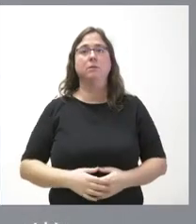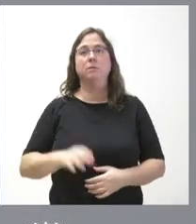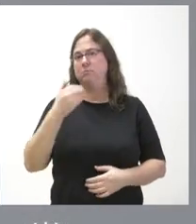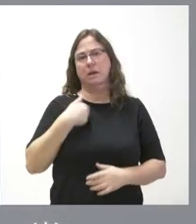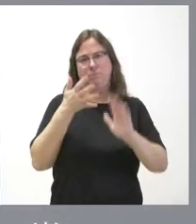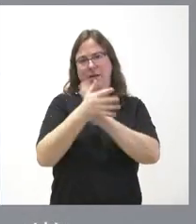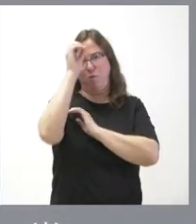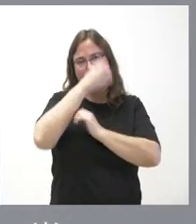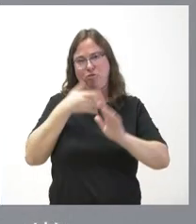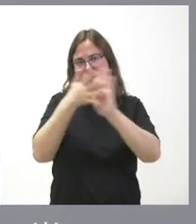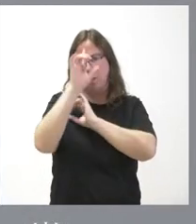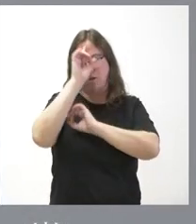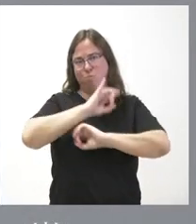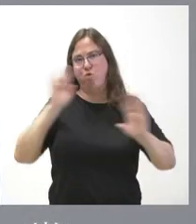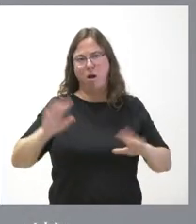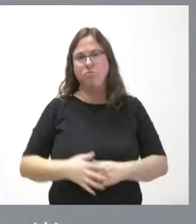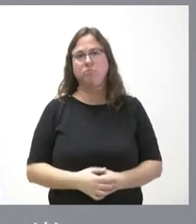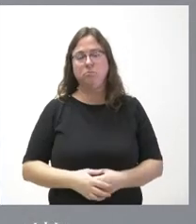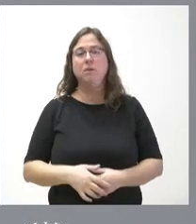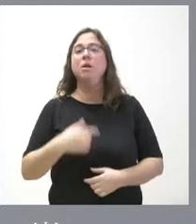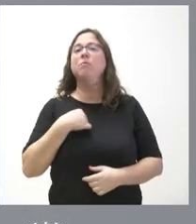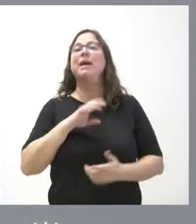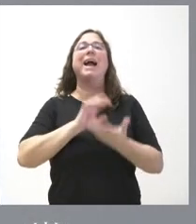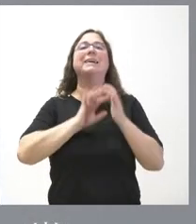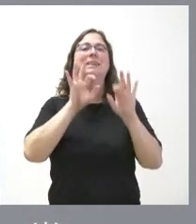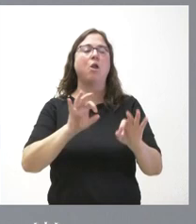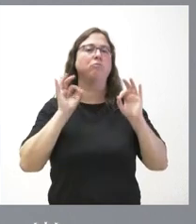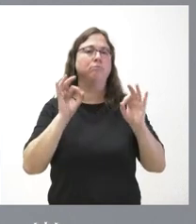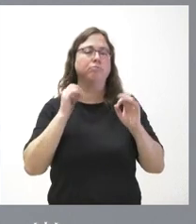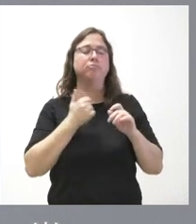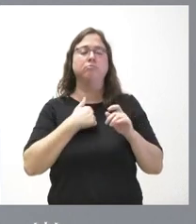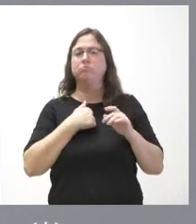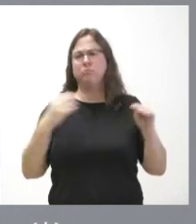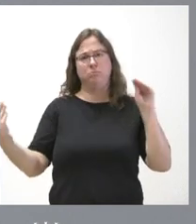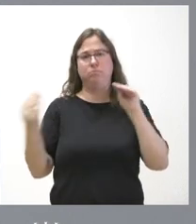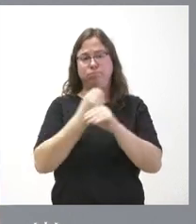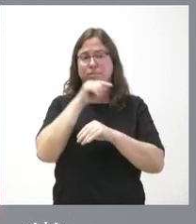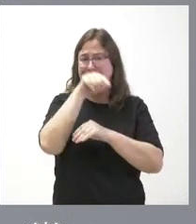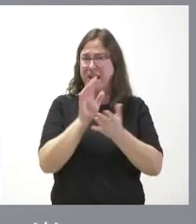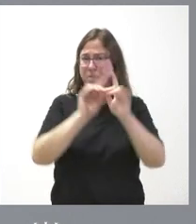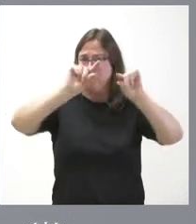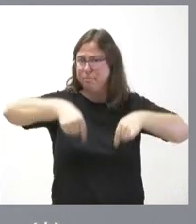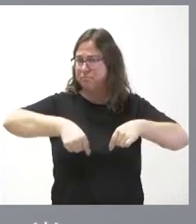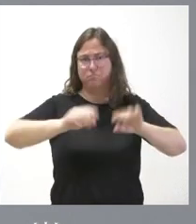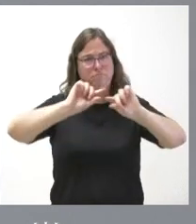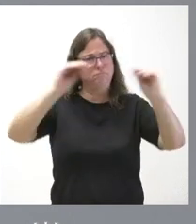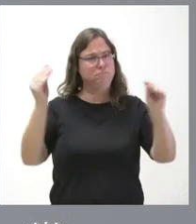se lo he dicho. Creo que es muy claro lo que tenemos en Castilla y León. Somos muy contrarios a lo que aquí se ha pactado. Incluso se han permitido